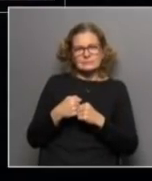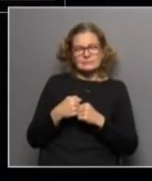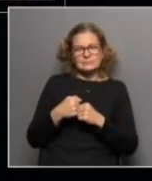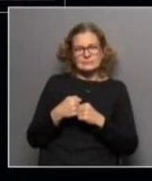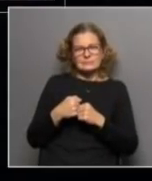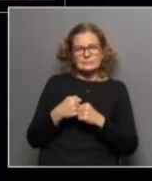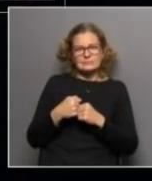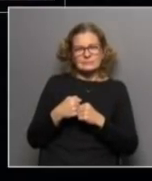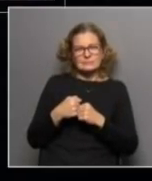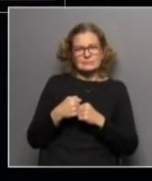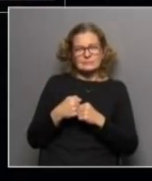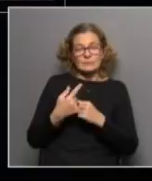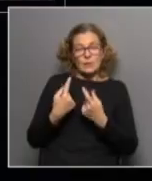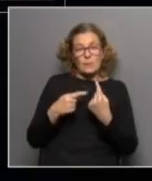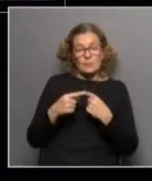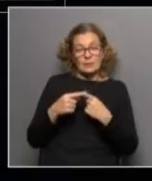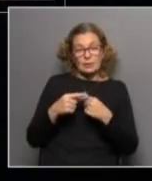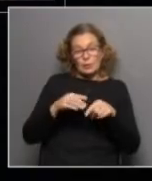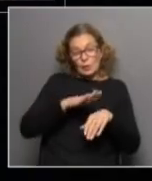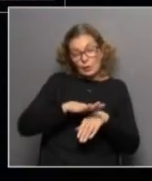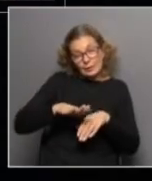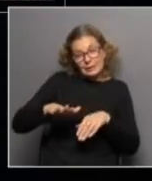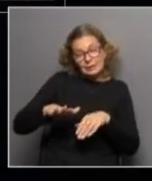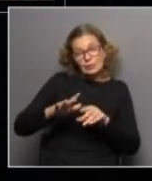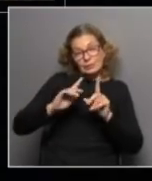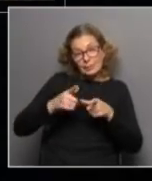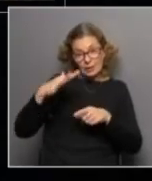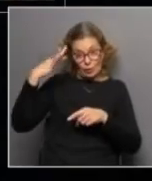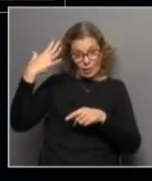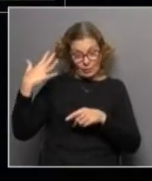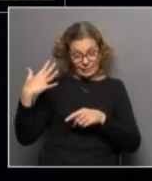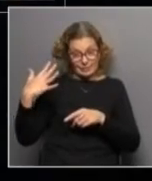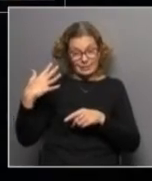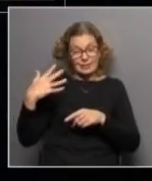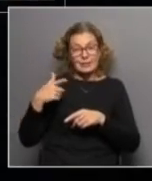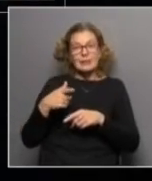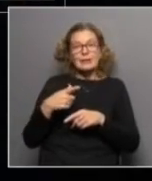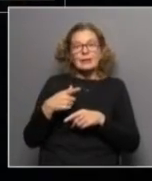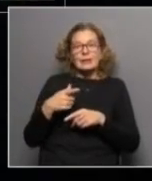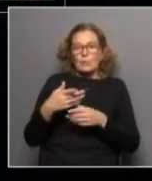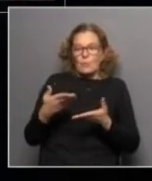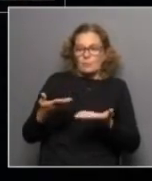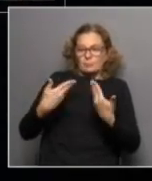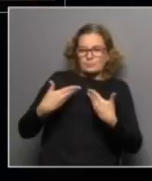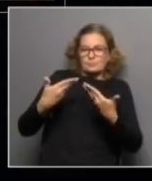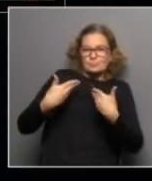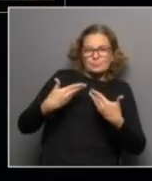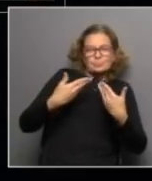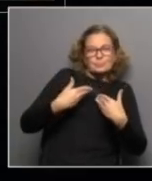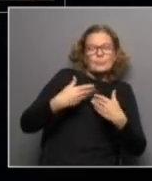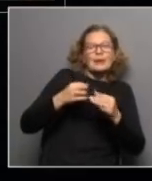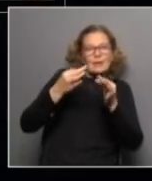los lactantes pero también los niños también los adolescentes reciban para